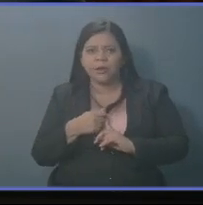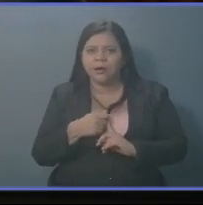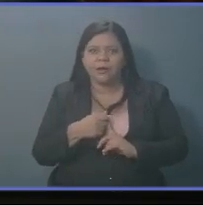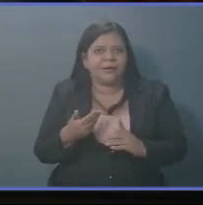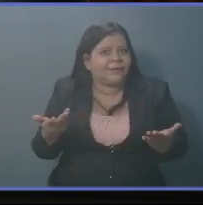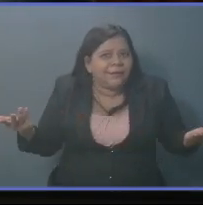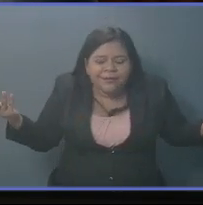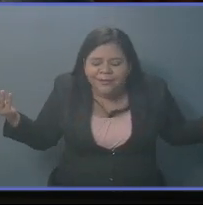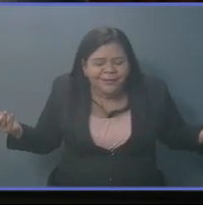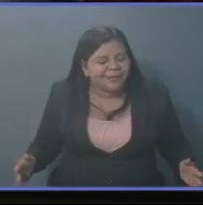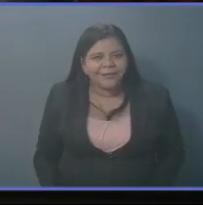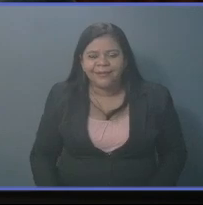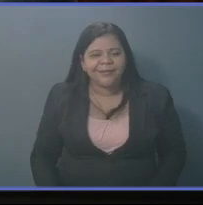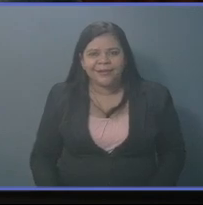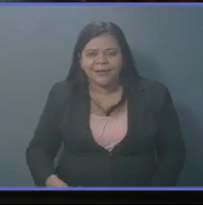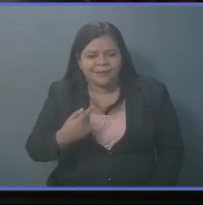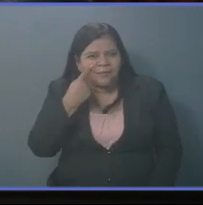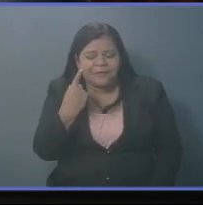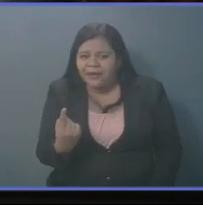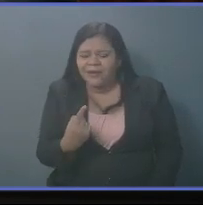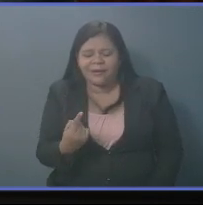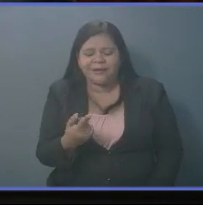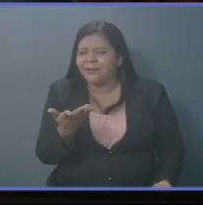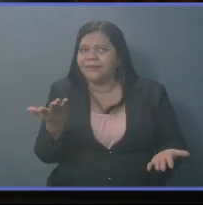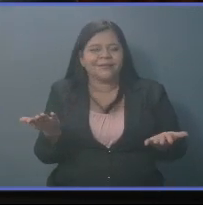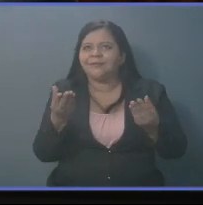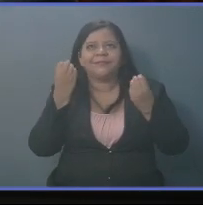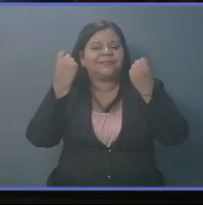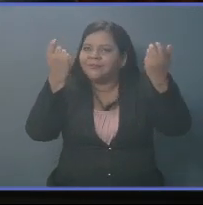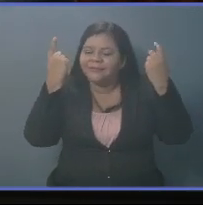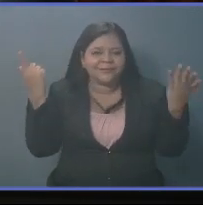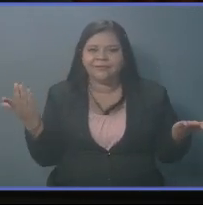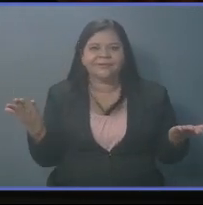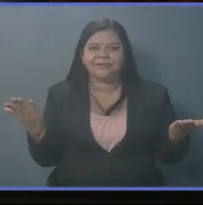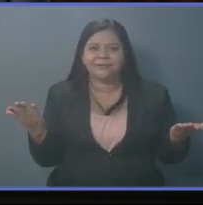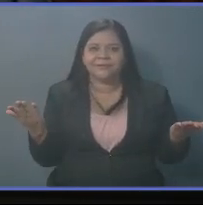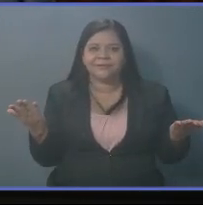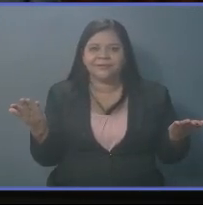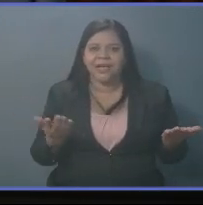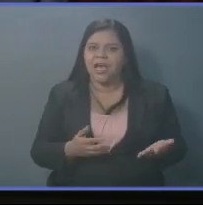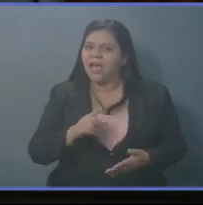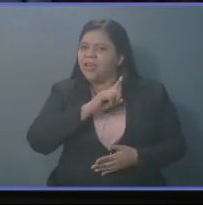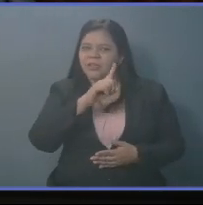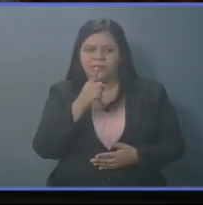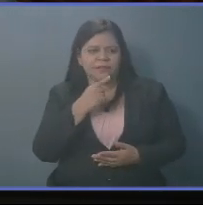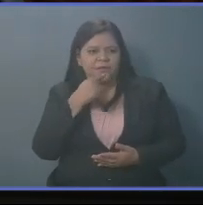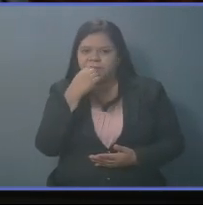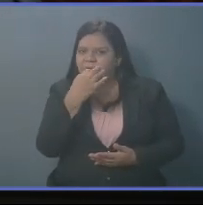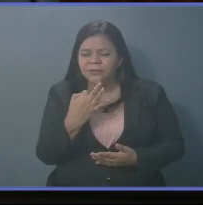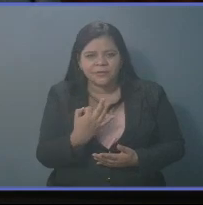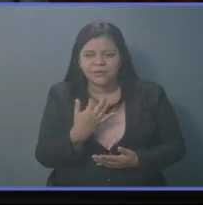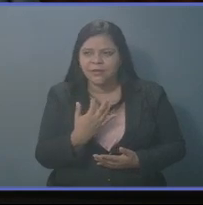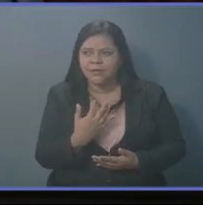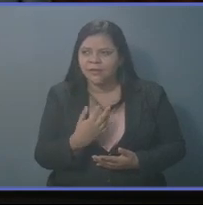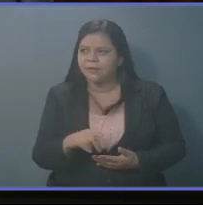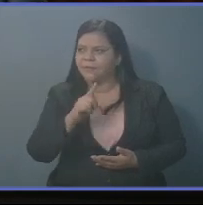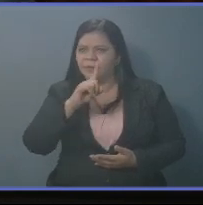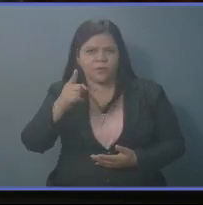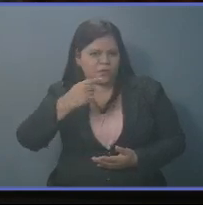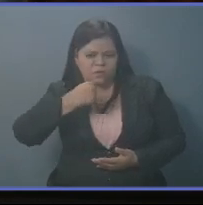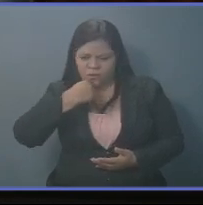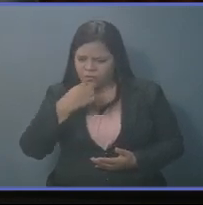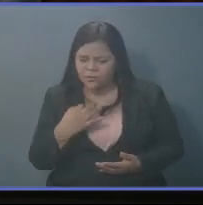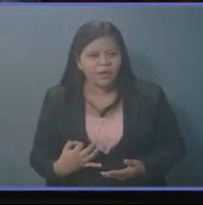Habráse visto semejante propósito. No son serios, presidente. No son serios,